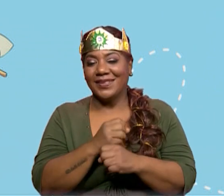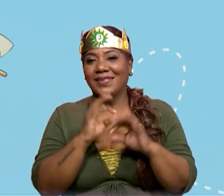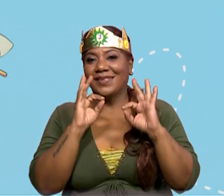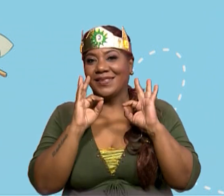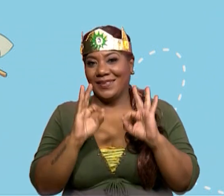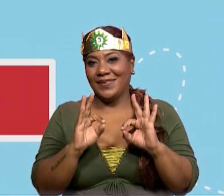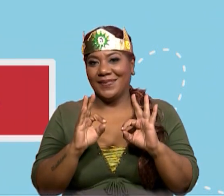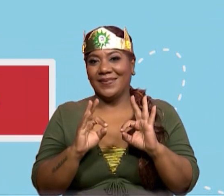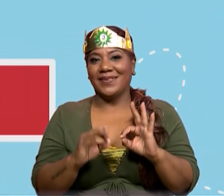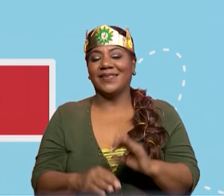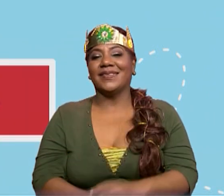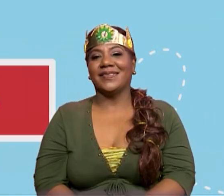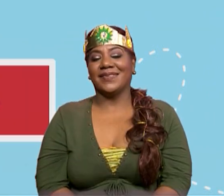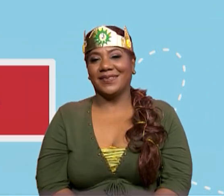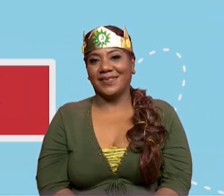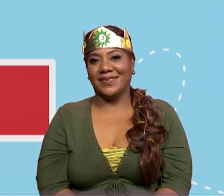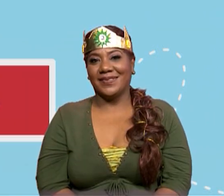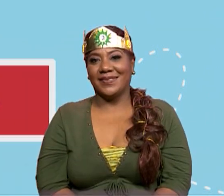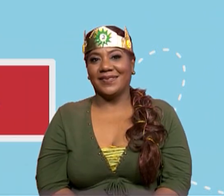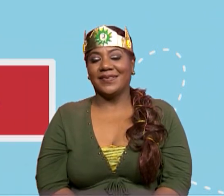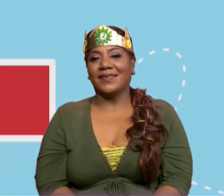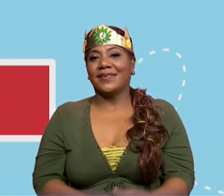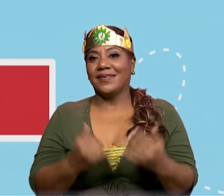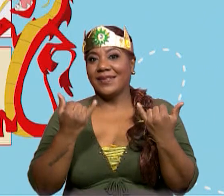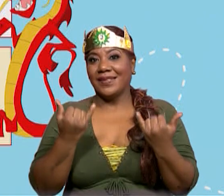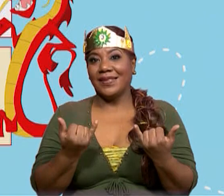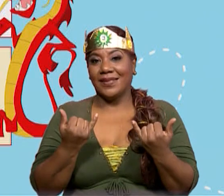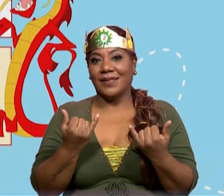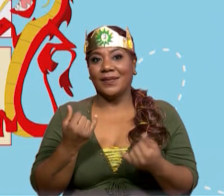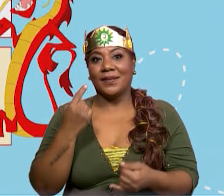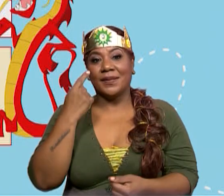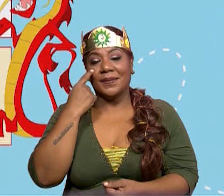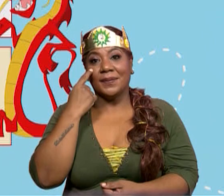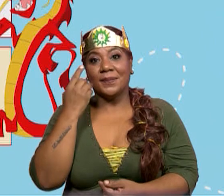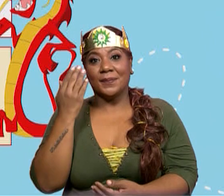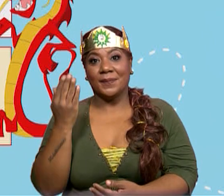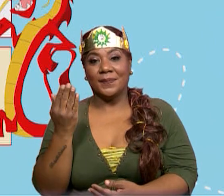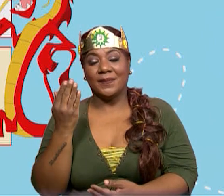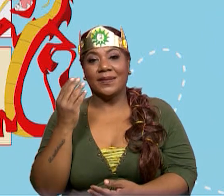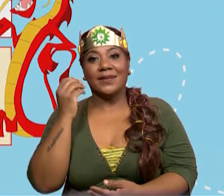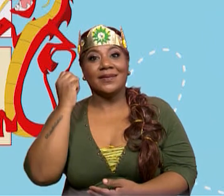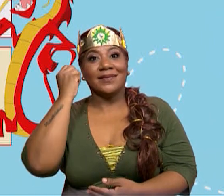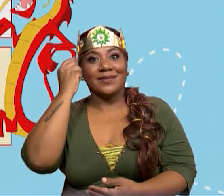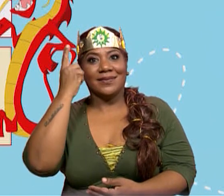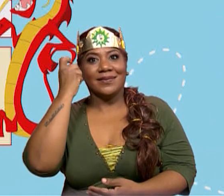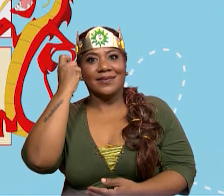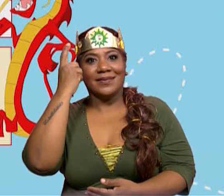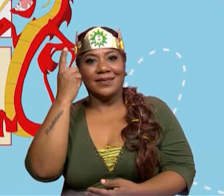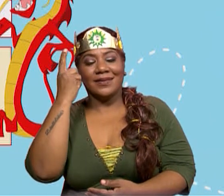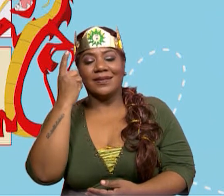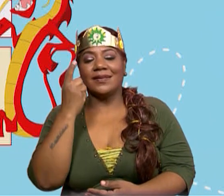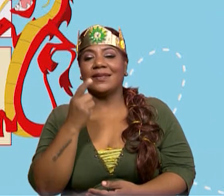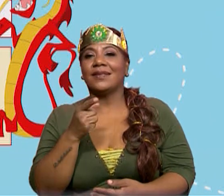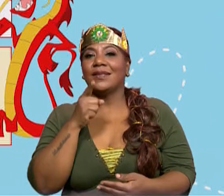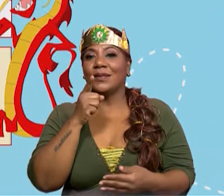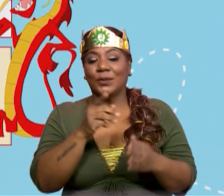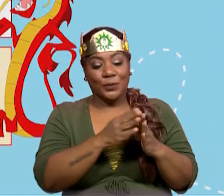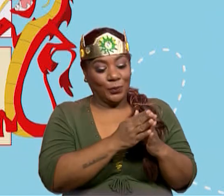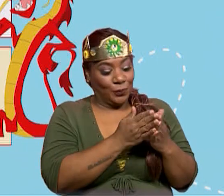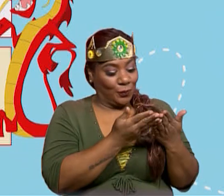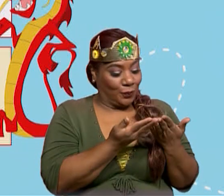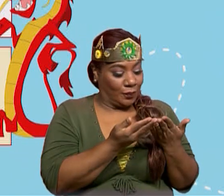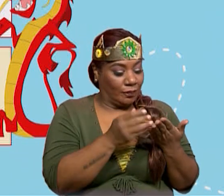siete de las ocho partes en las que se dividió. Vamos a verlos juntos en la sección de Comprende, registrando ahora en nuestros